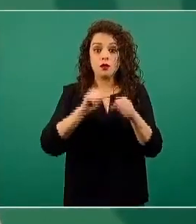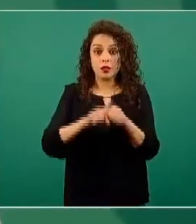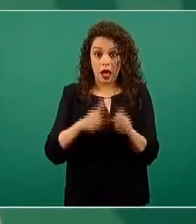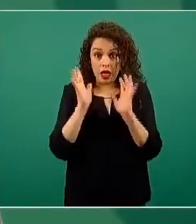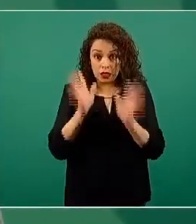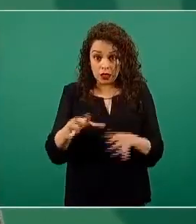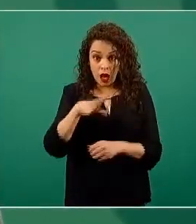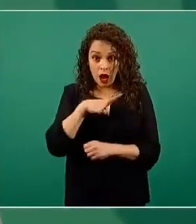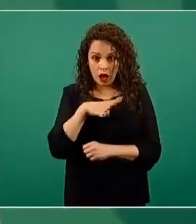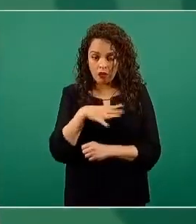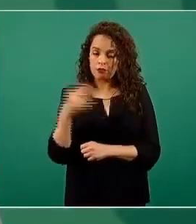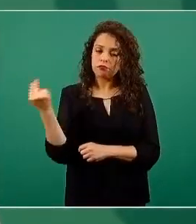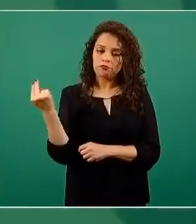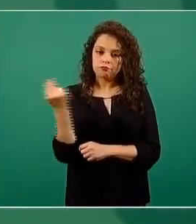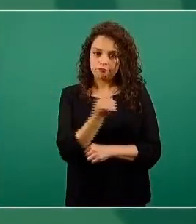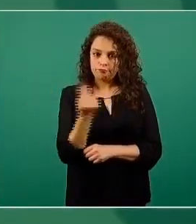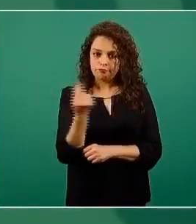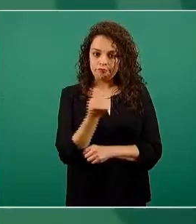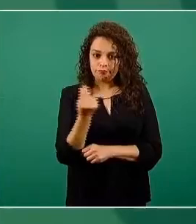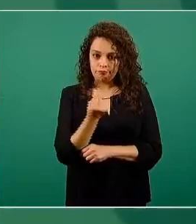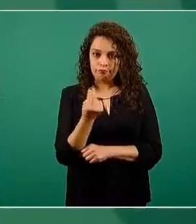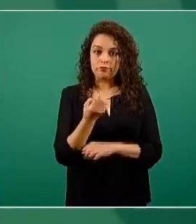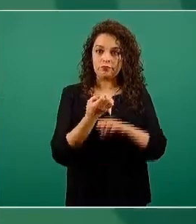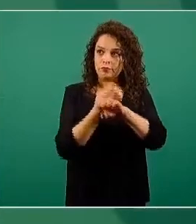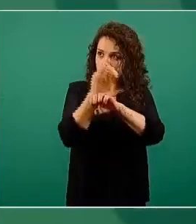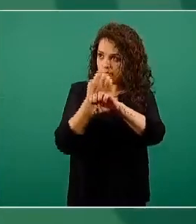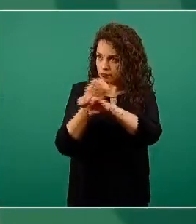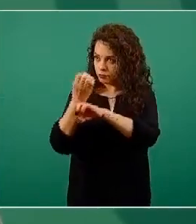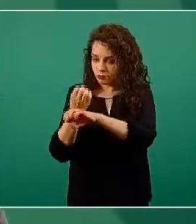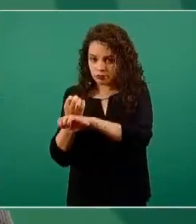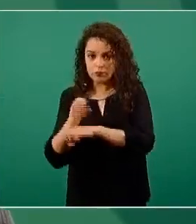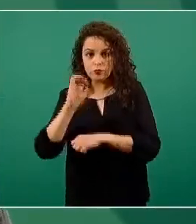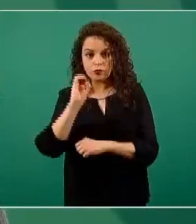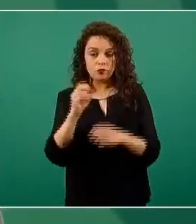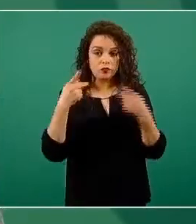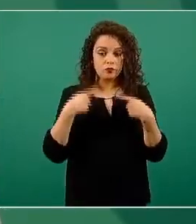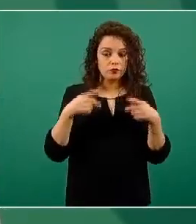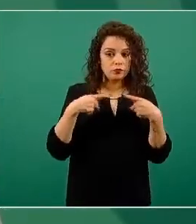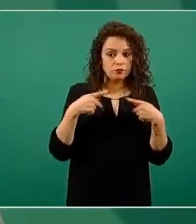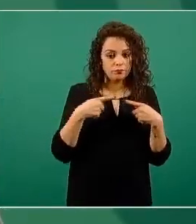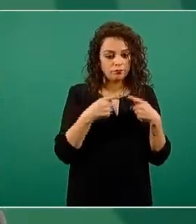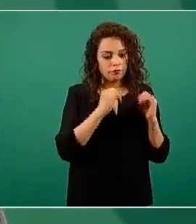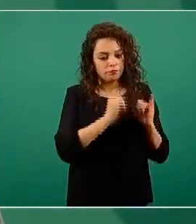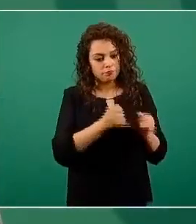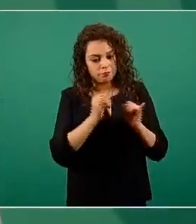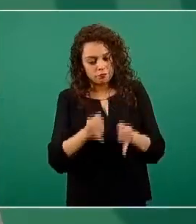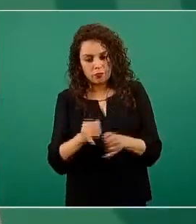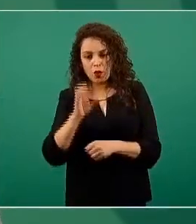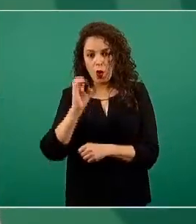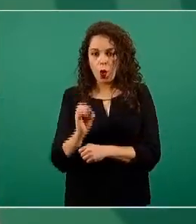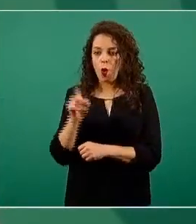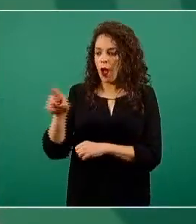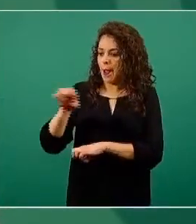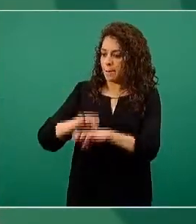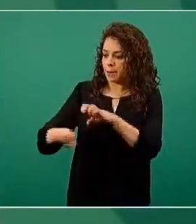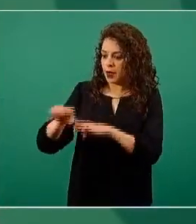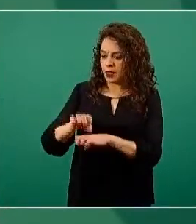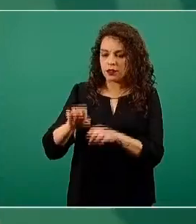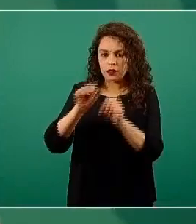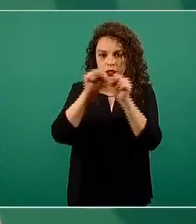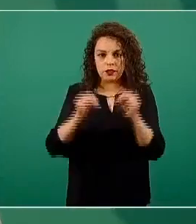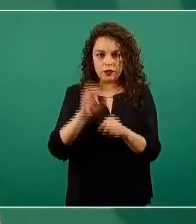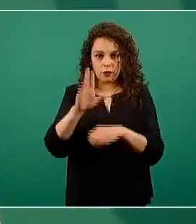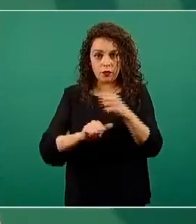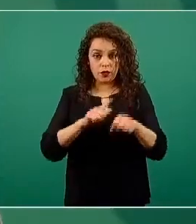serán requeridos que tanto entidades federativas o personas físicas morales del Sistema Nacional de